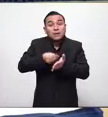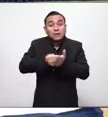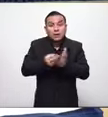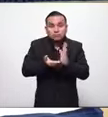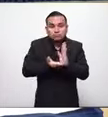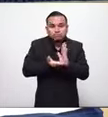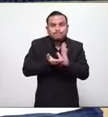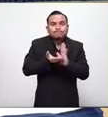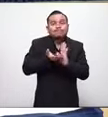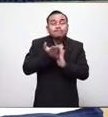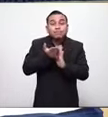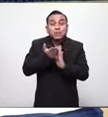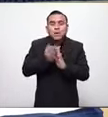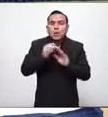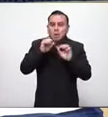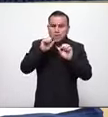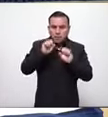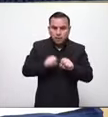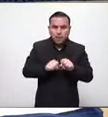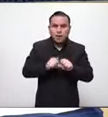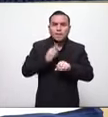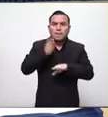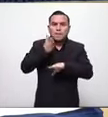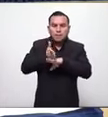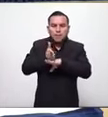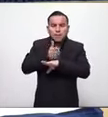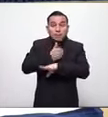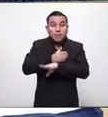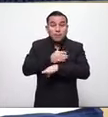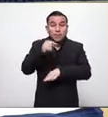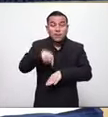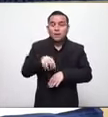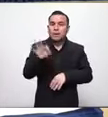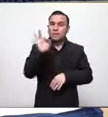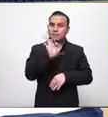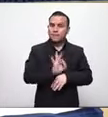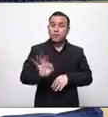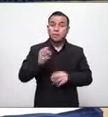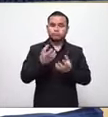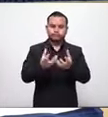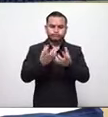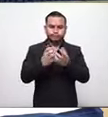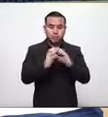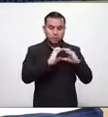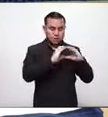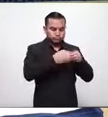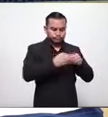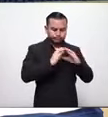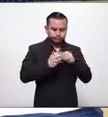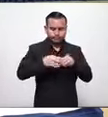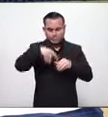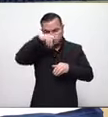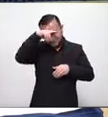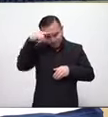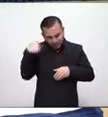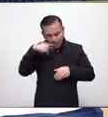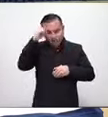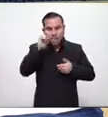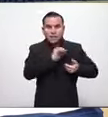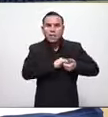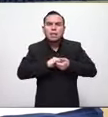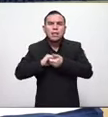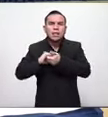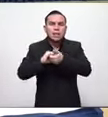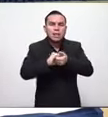continuar caminando ahora con más sectores trabajando y que nos acerquemos